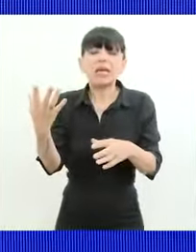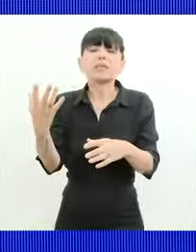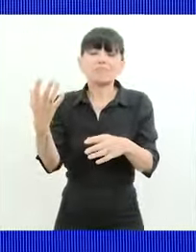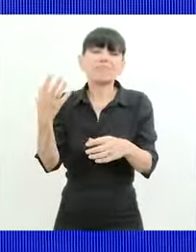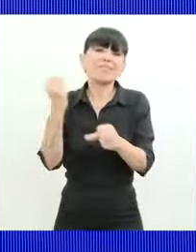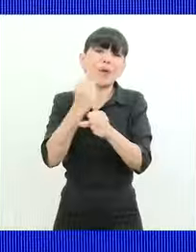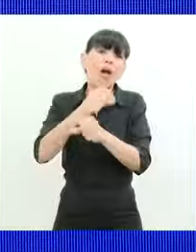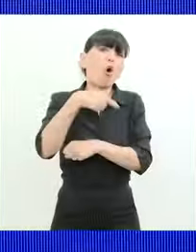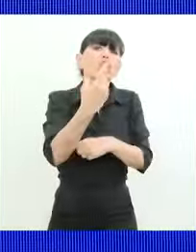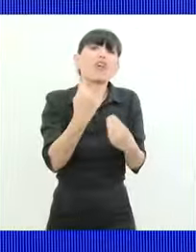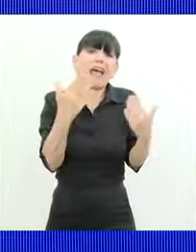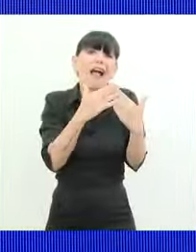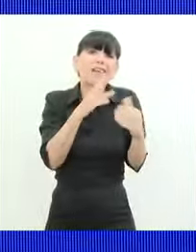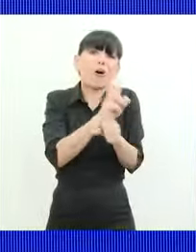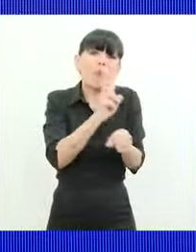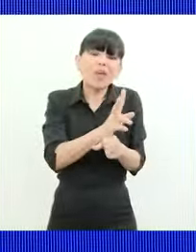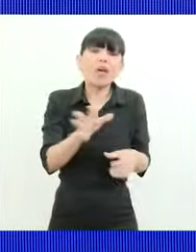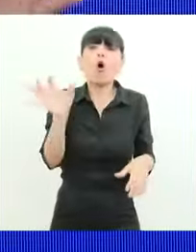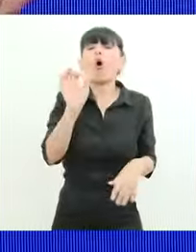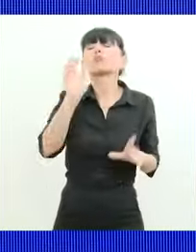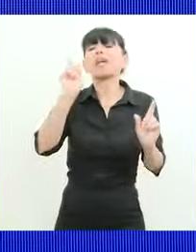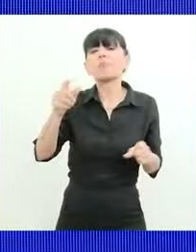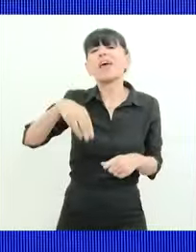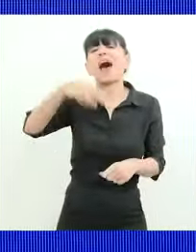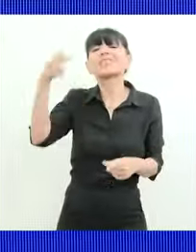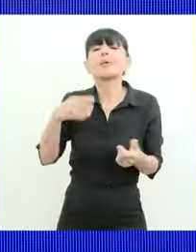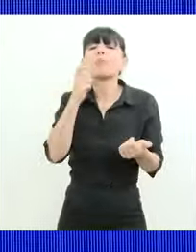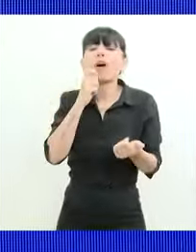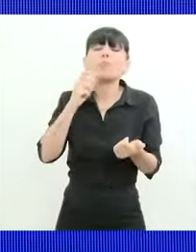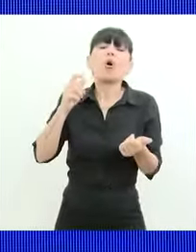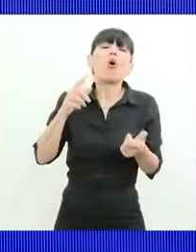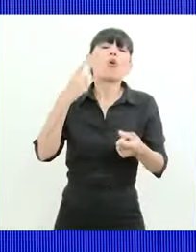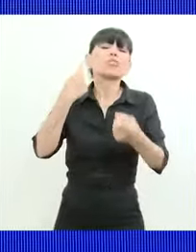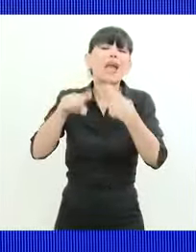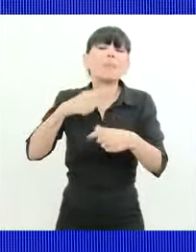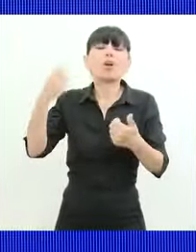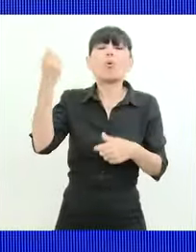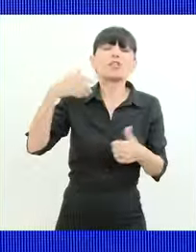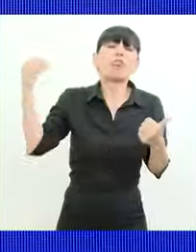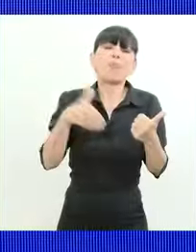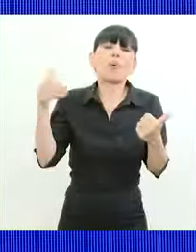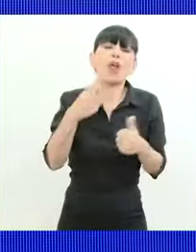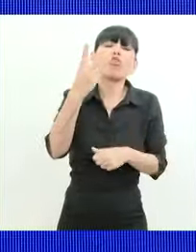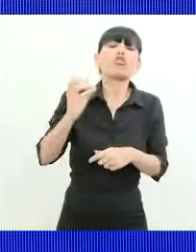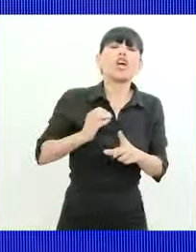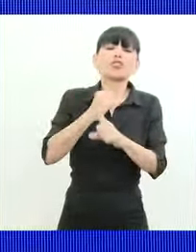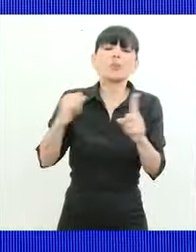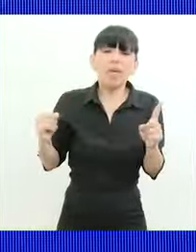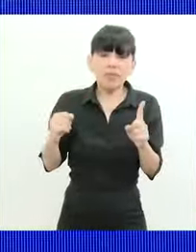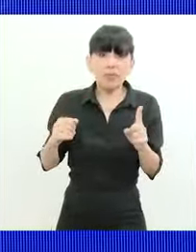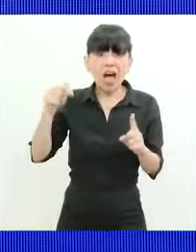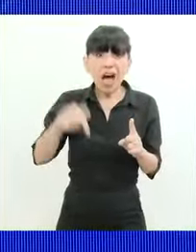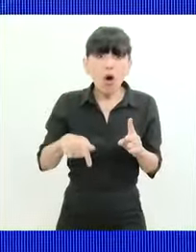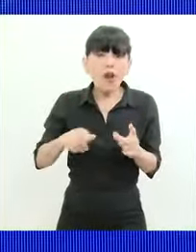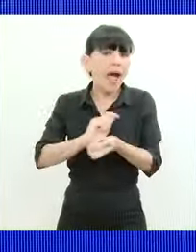definitivamente el sistema de funcionamiento de ANSES cuando yo llegué tardaban dos años y medio en la jubilación y me fui con 27 días y por